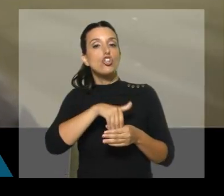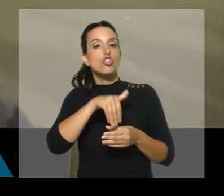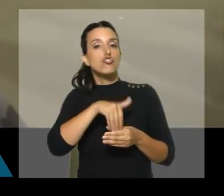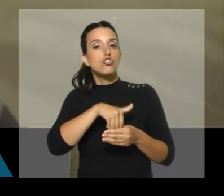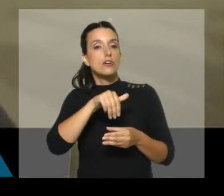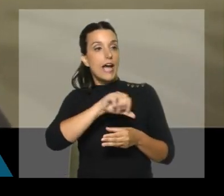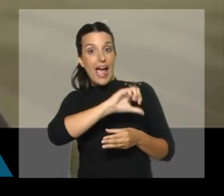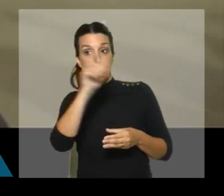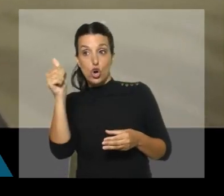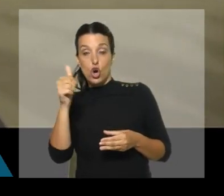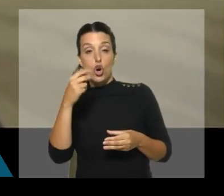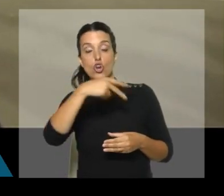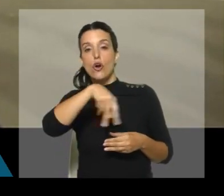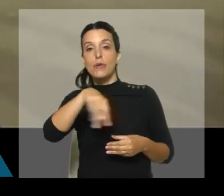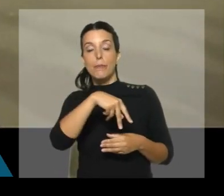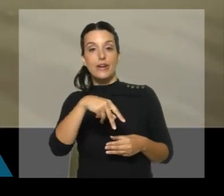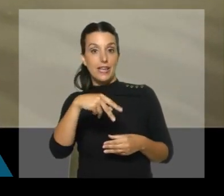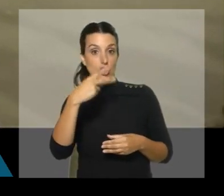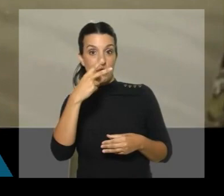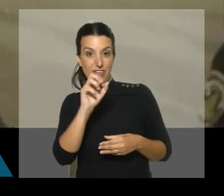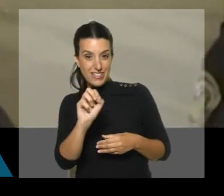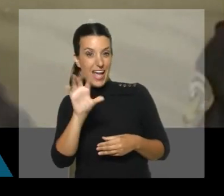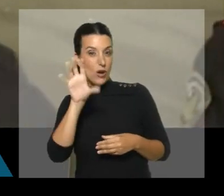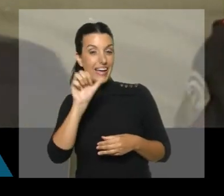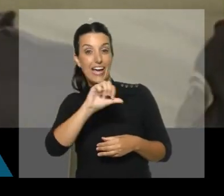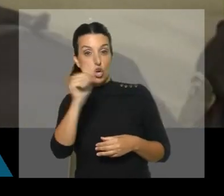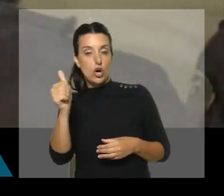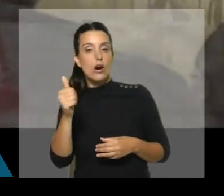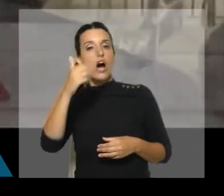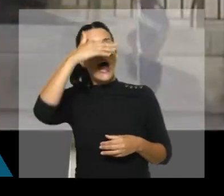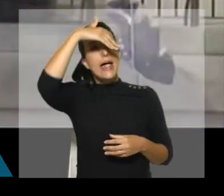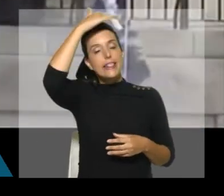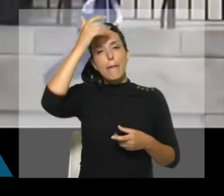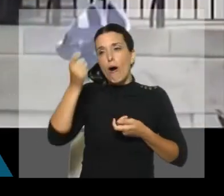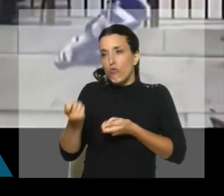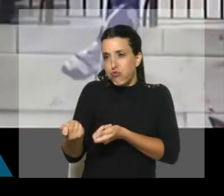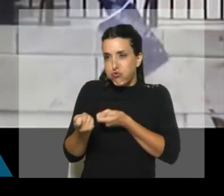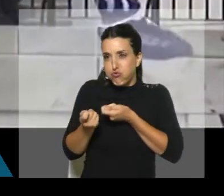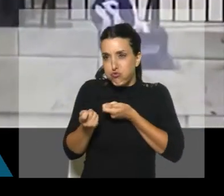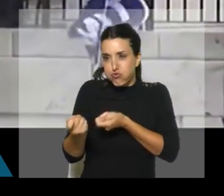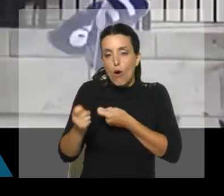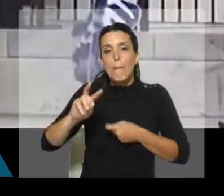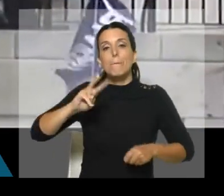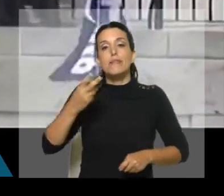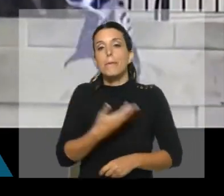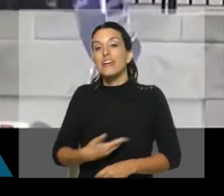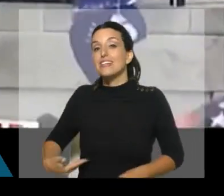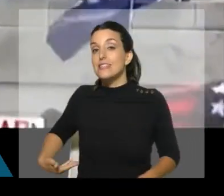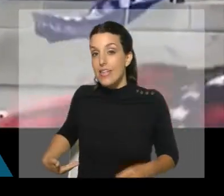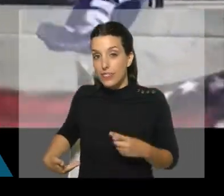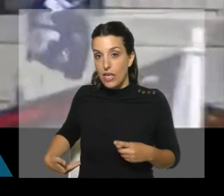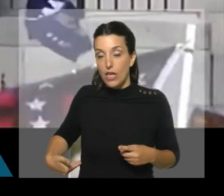de las elecciones de noviembre de 2020 por parte del Congreso. Recordemos que Trump presionó a quien era vicepresidente en ese momento,